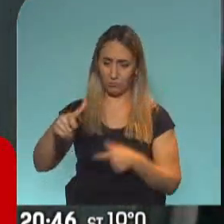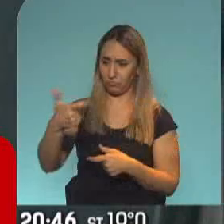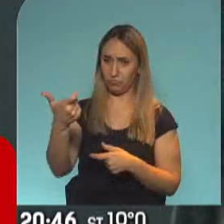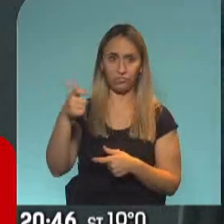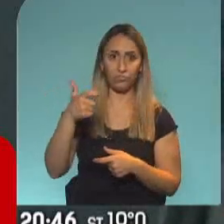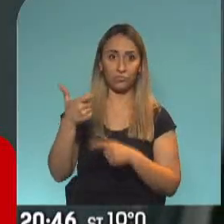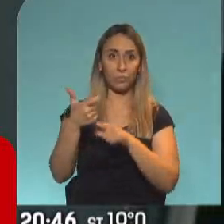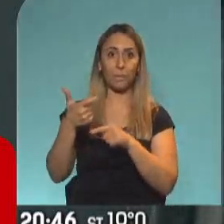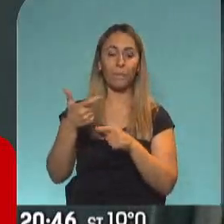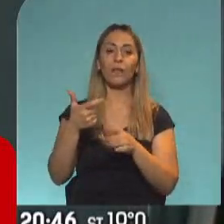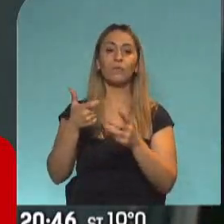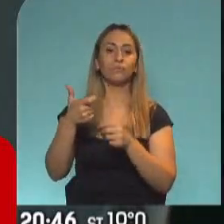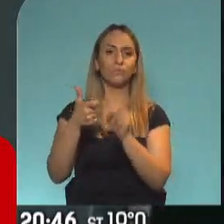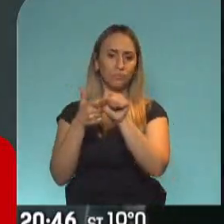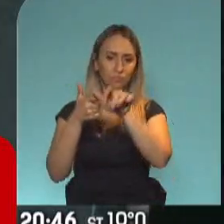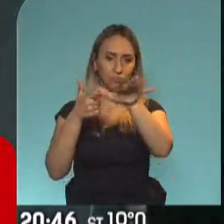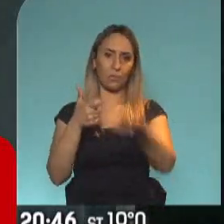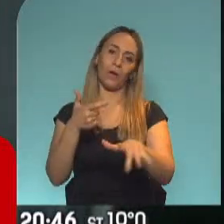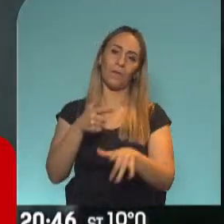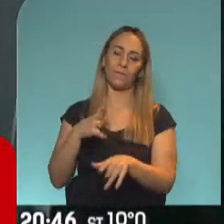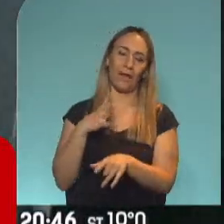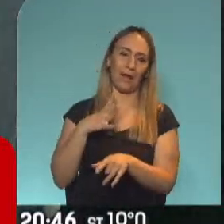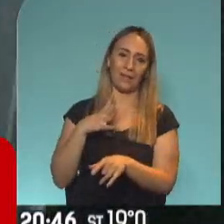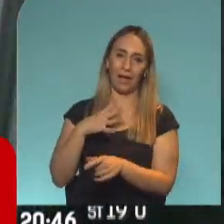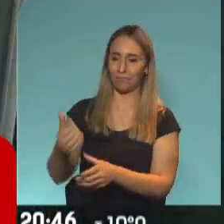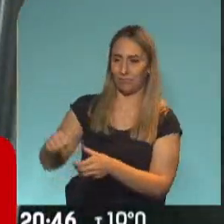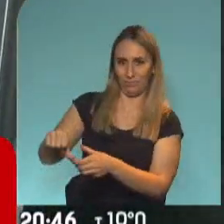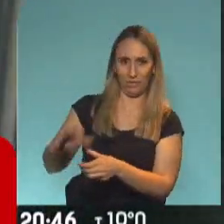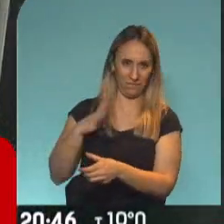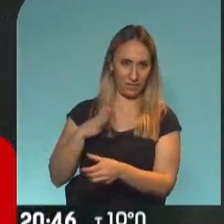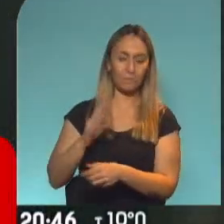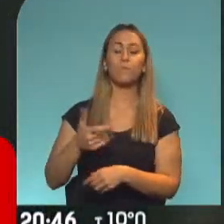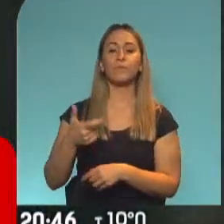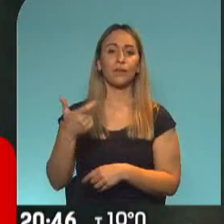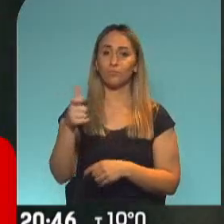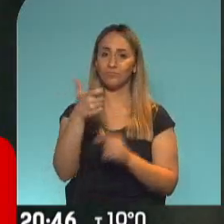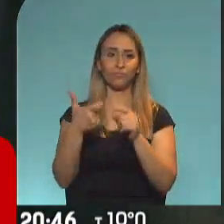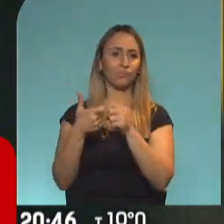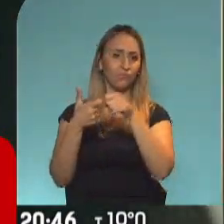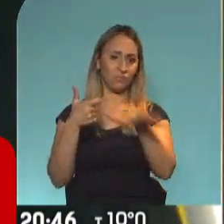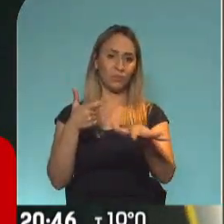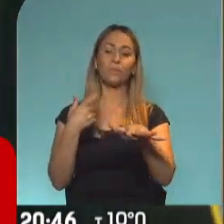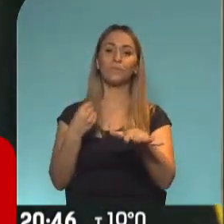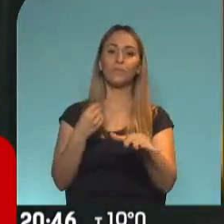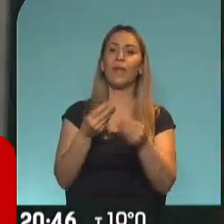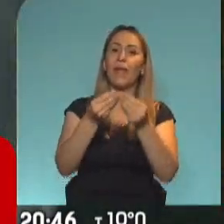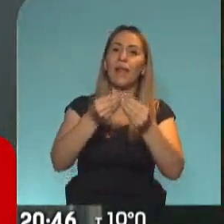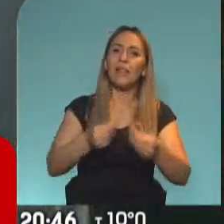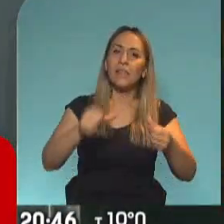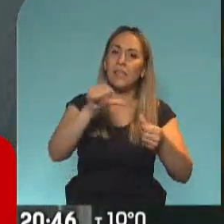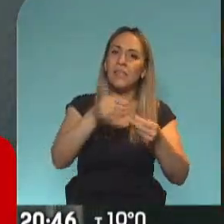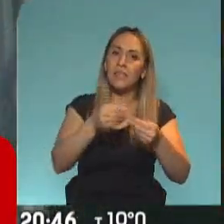lo que hace es arrojar, bueno, no está en uso, lo que hace es arrojar un desinfectante especial